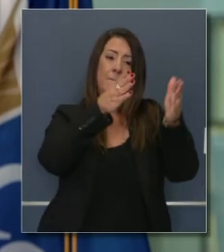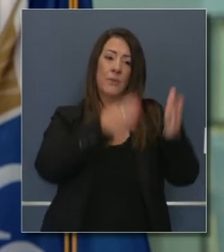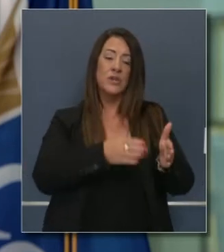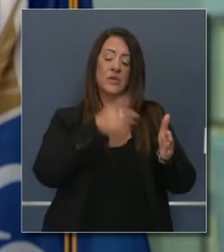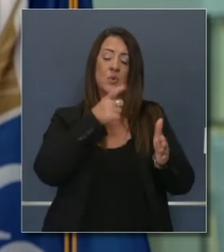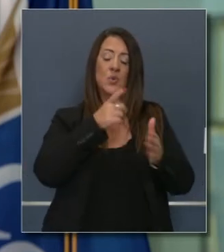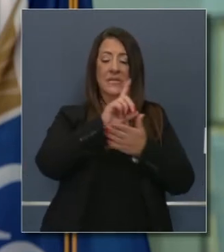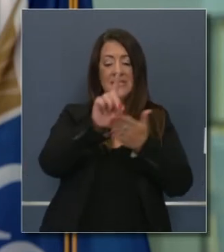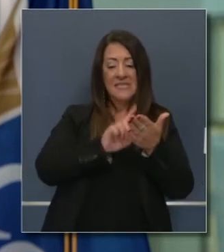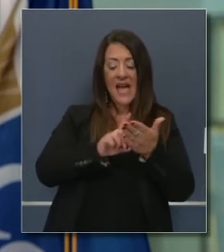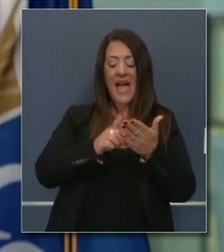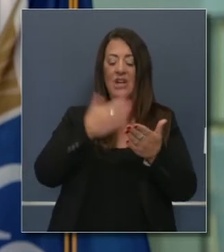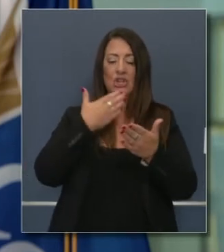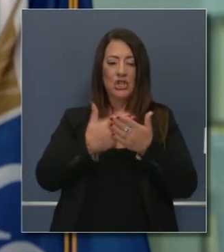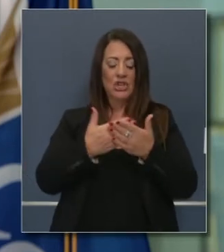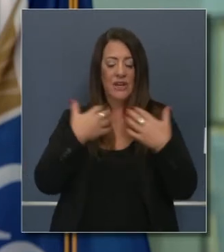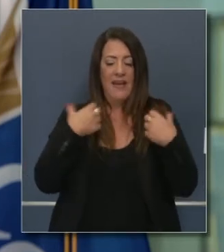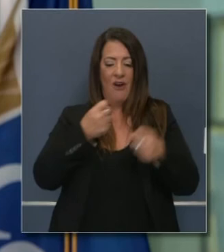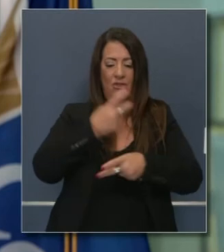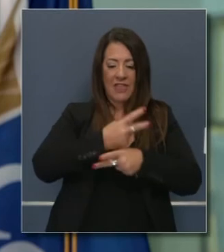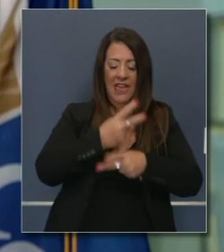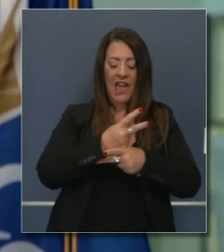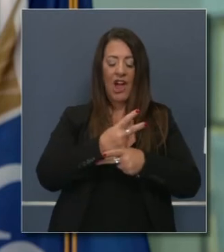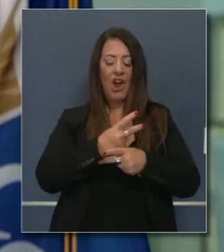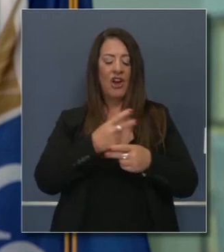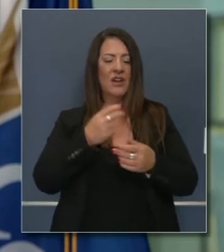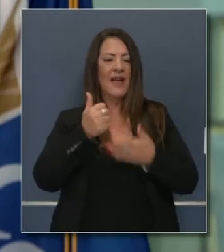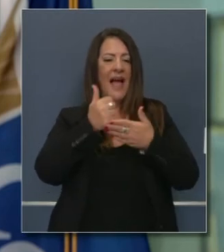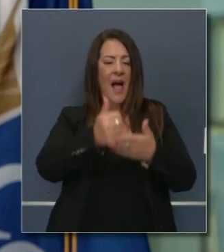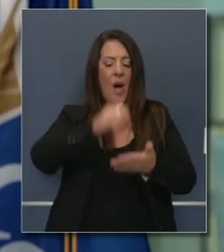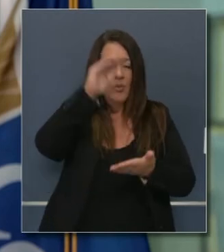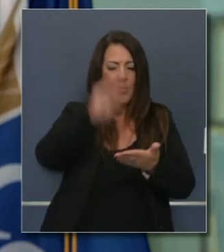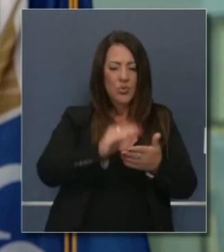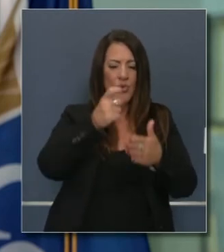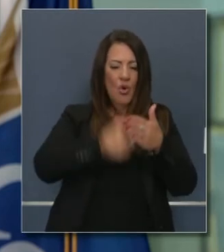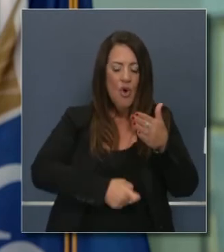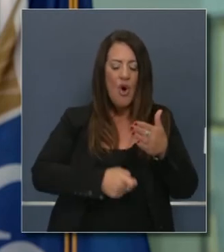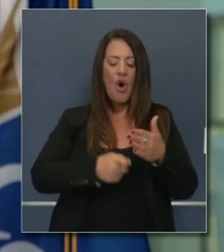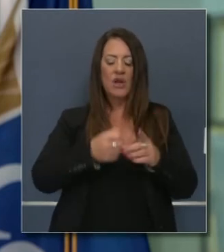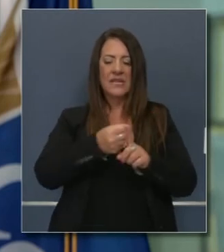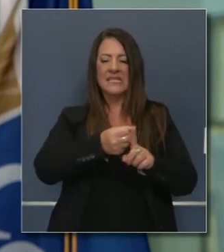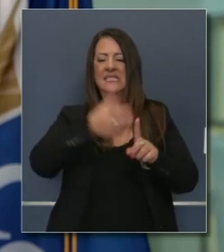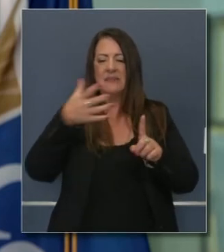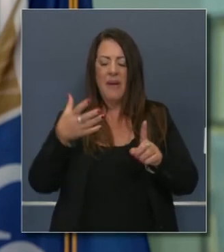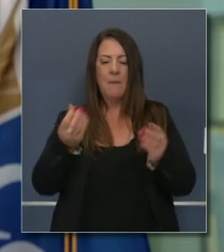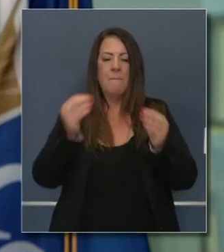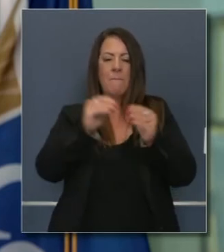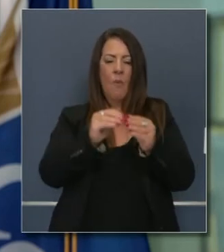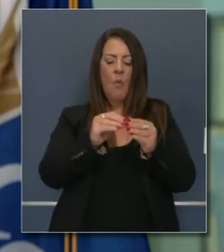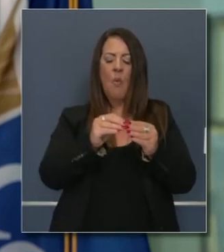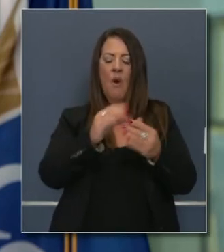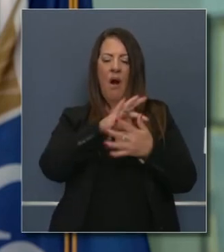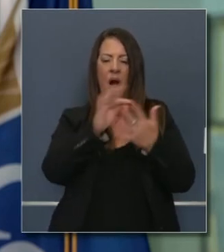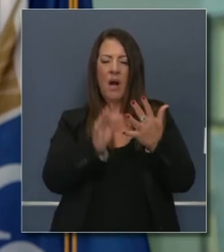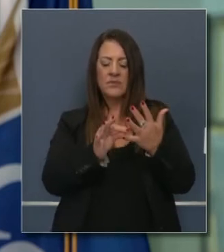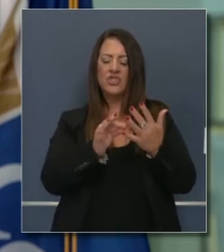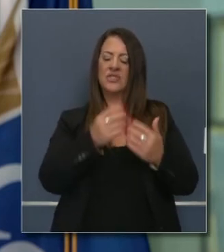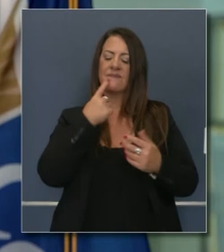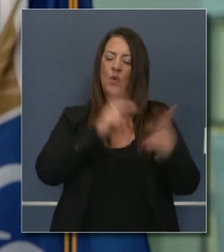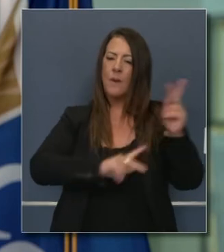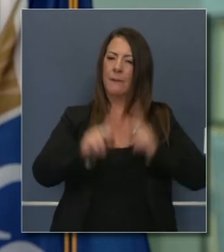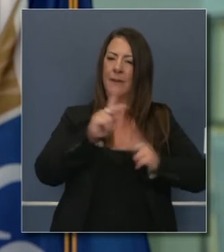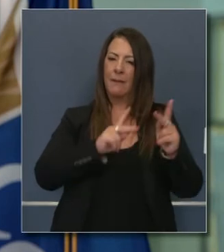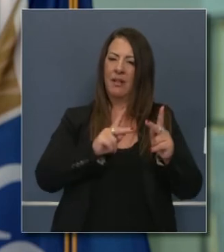la que ayudó a diseñar el programa y crear un ambiente más competitivo para bajar los costos y para crear expansión en la opción